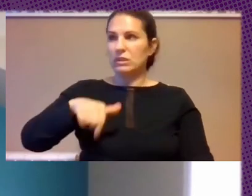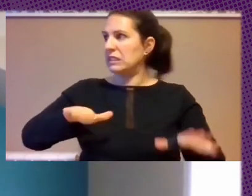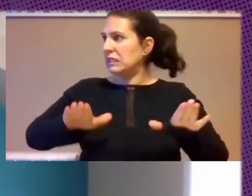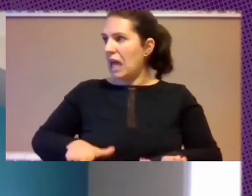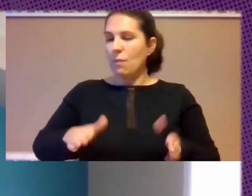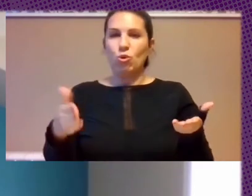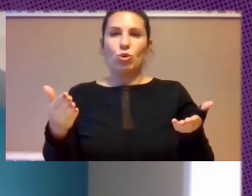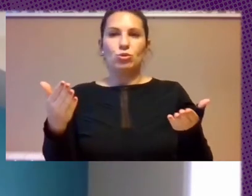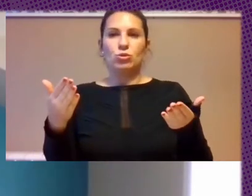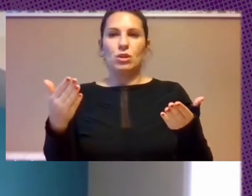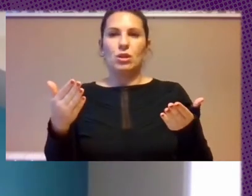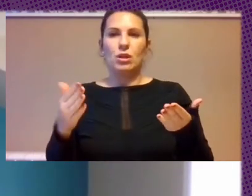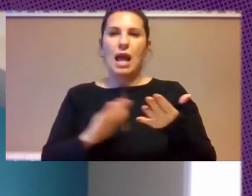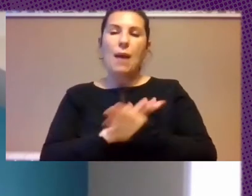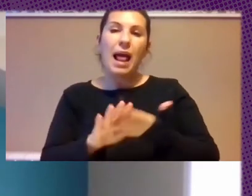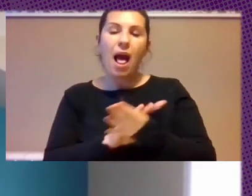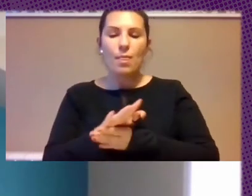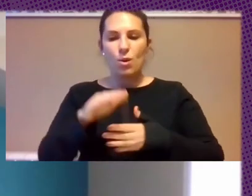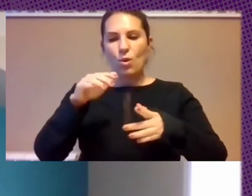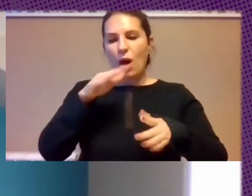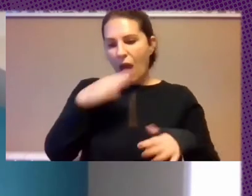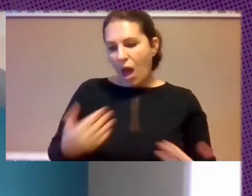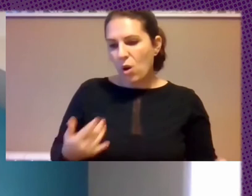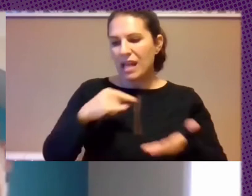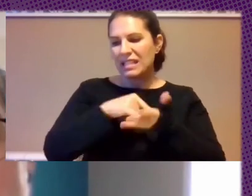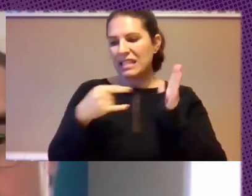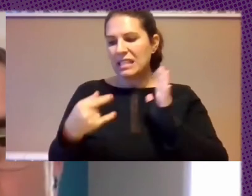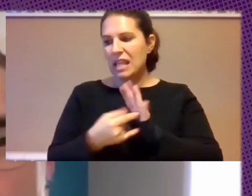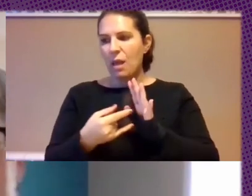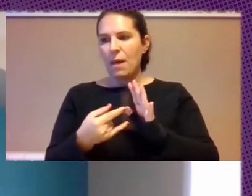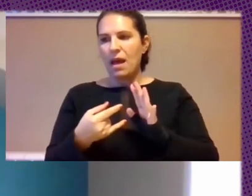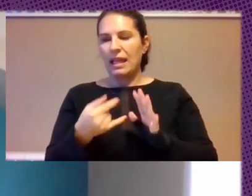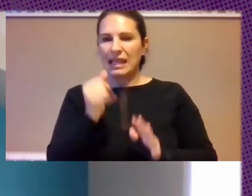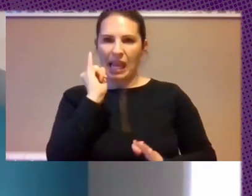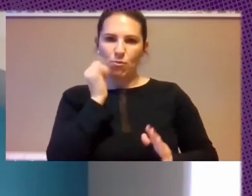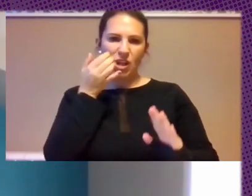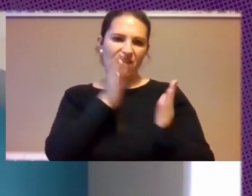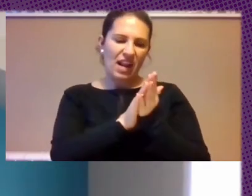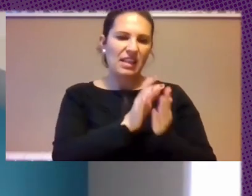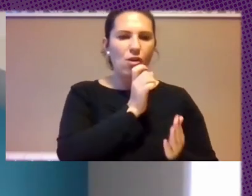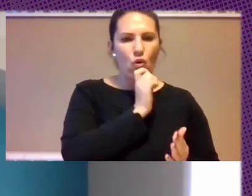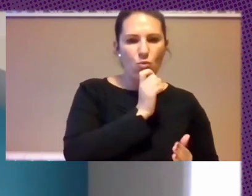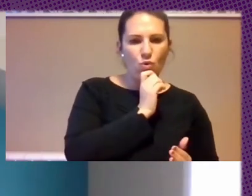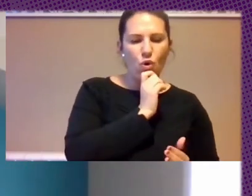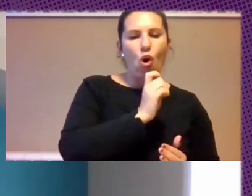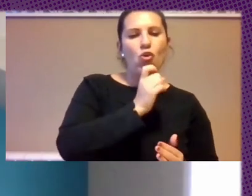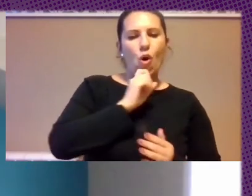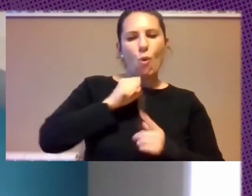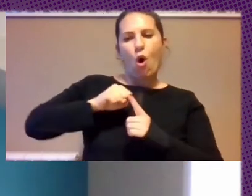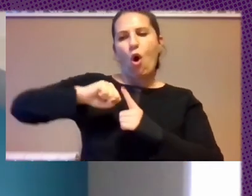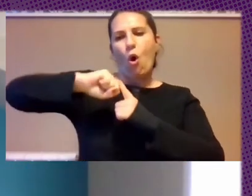De Este Sistema Que Estamos Enfrentando Y Del Castigo De La Opresión